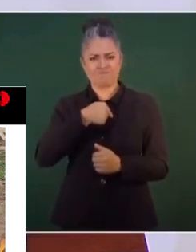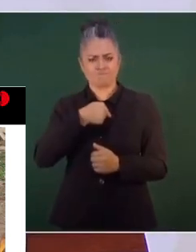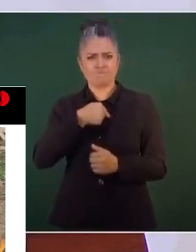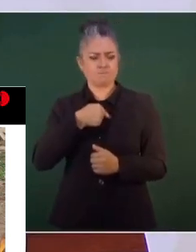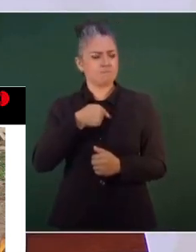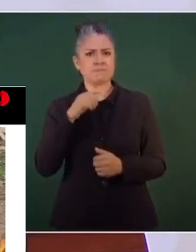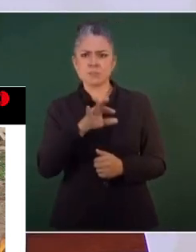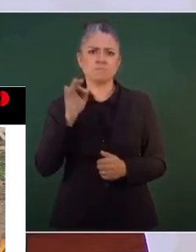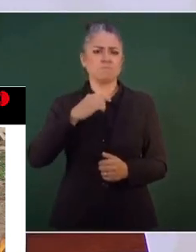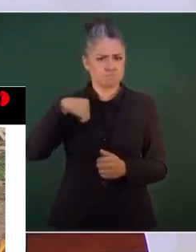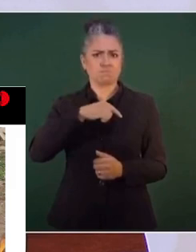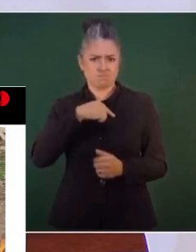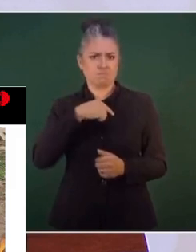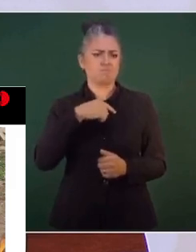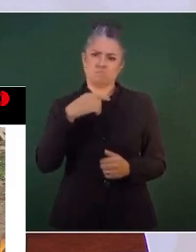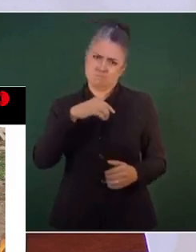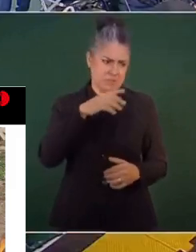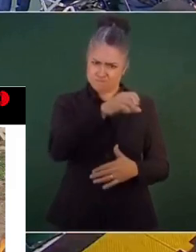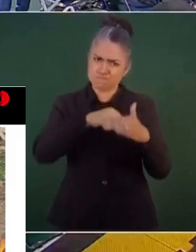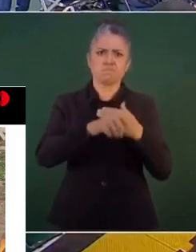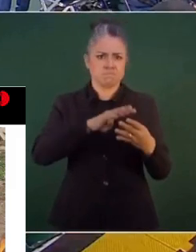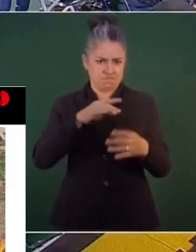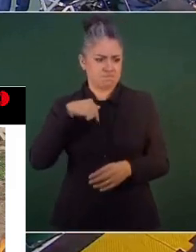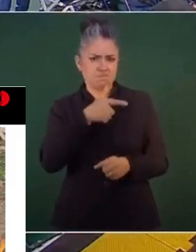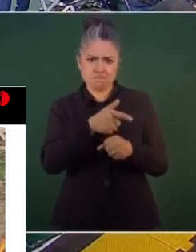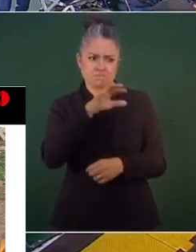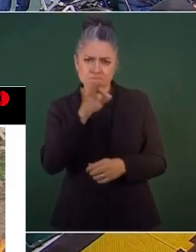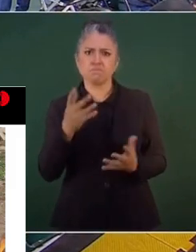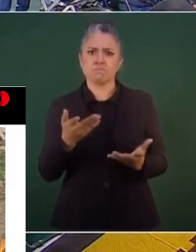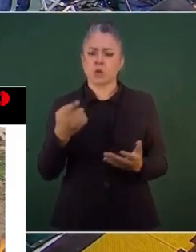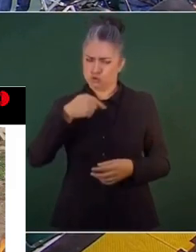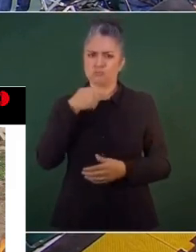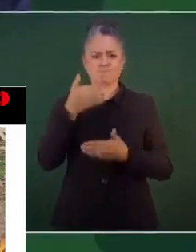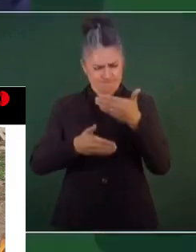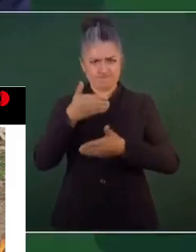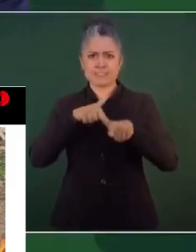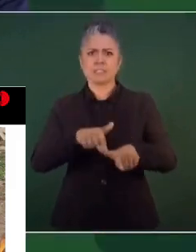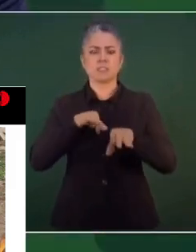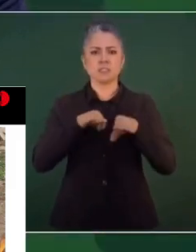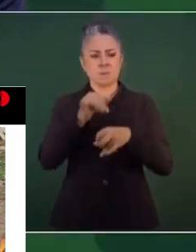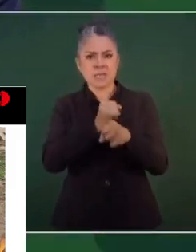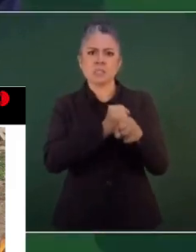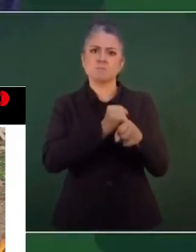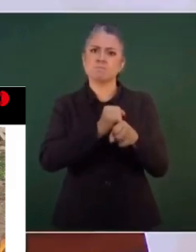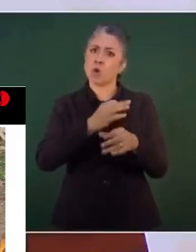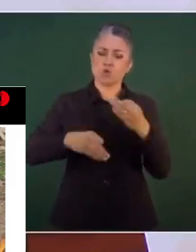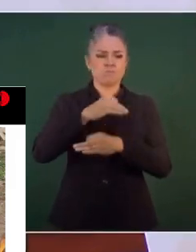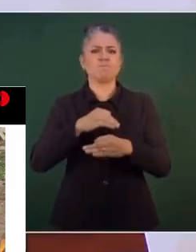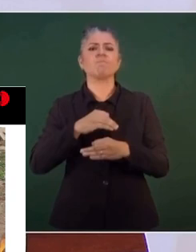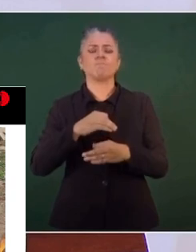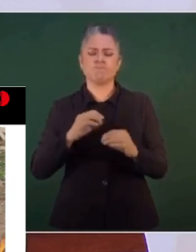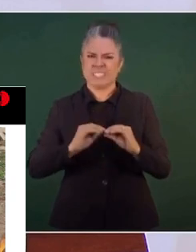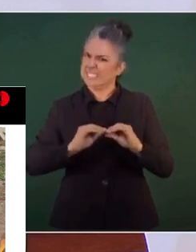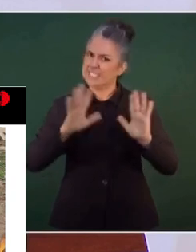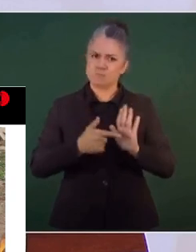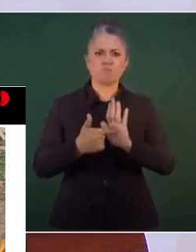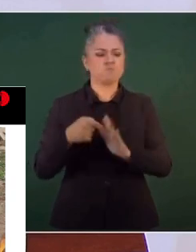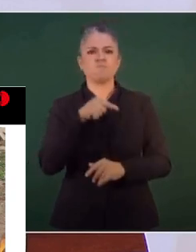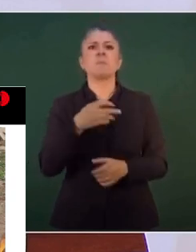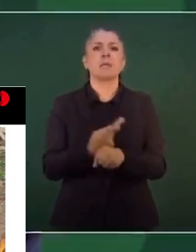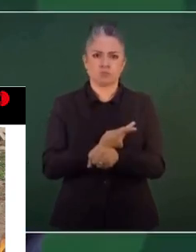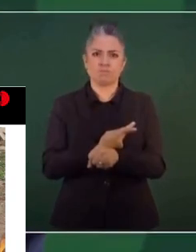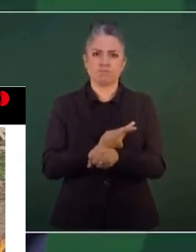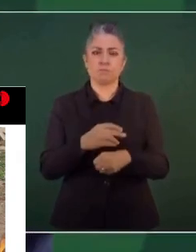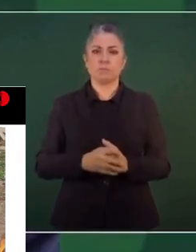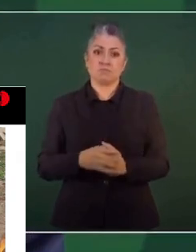las últimas consecuencias, que vamos a seguir trabajando en la investigación para esclarecer lo sucedido. Acerca de